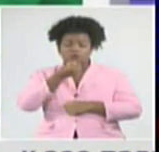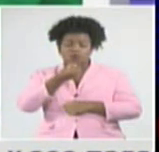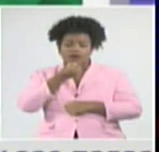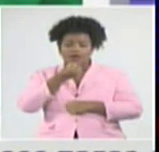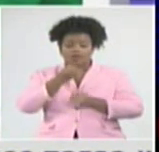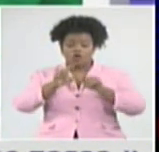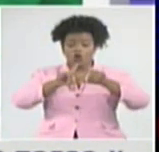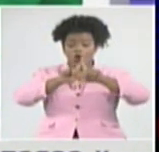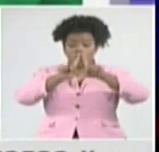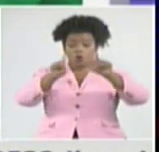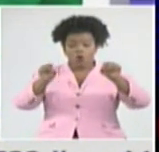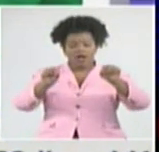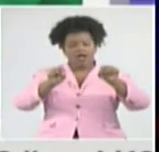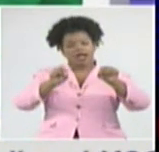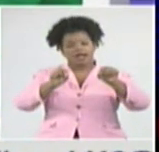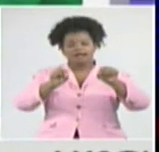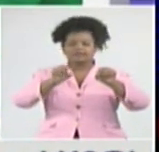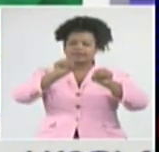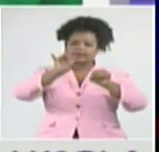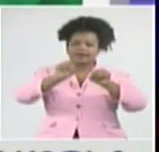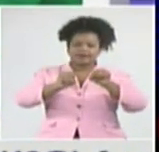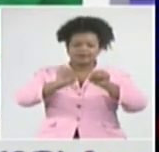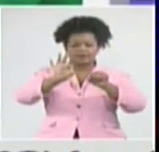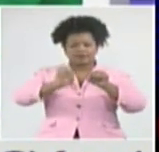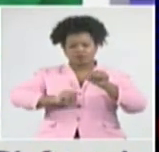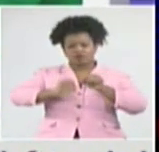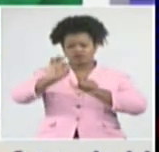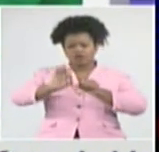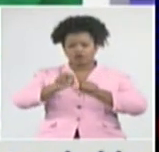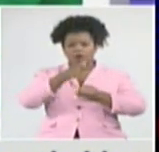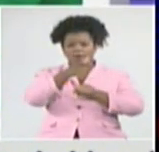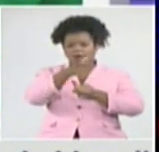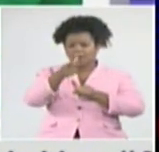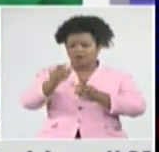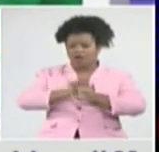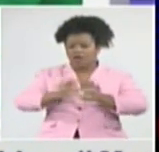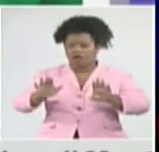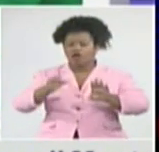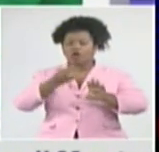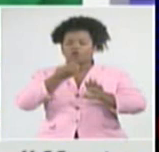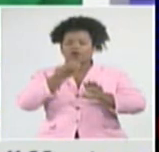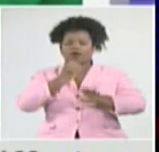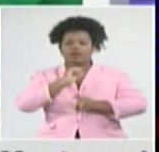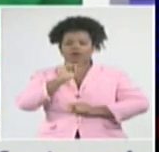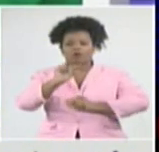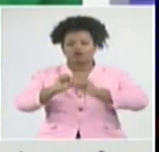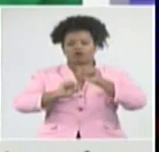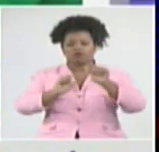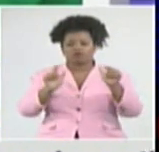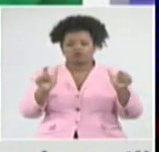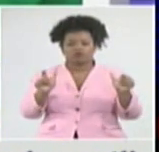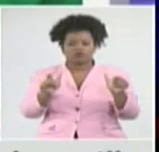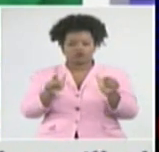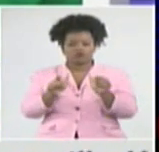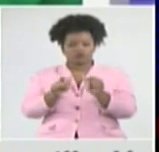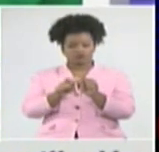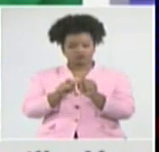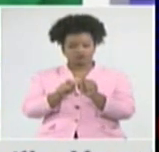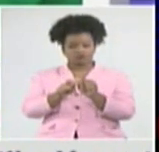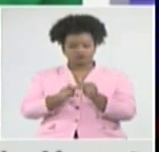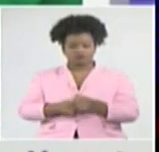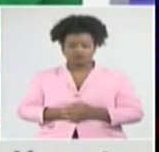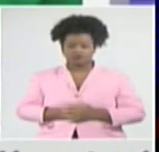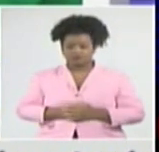de la población vacunada, pues no se podrá apreciar una reducción importante de la incidencia.